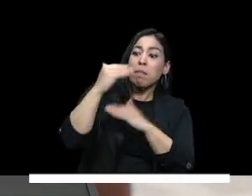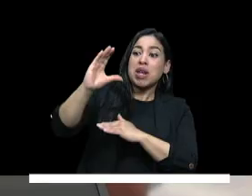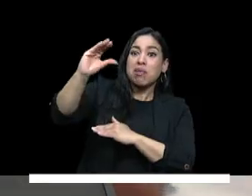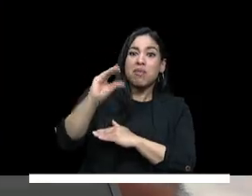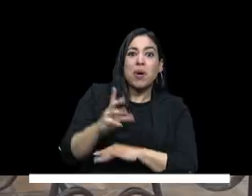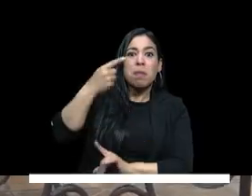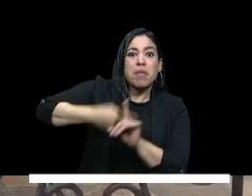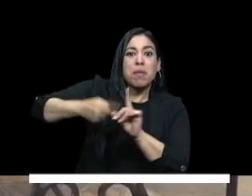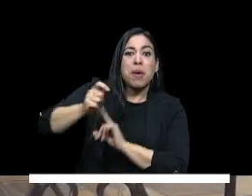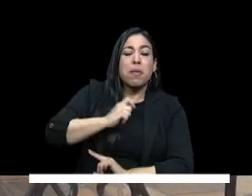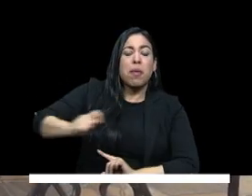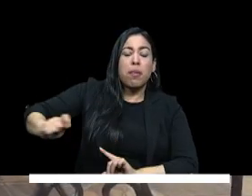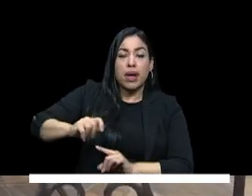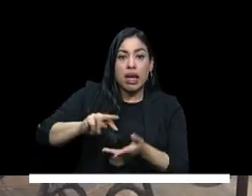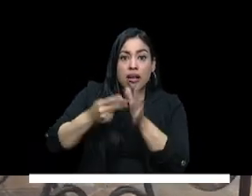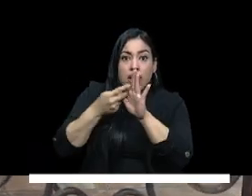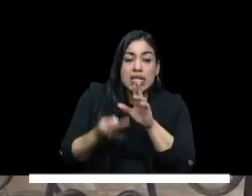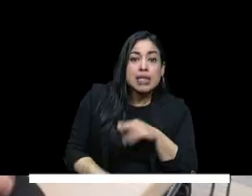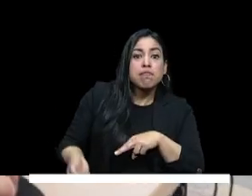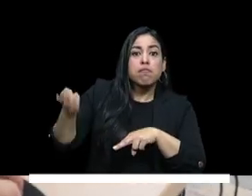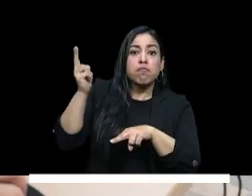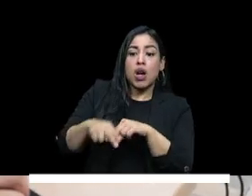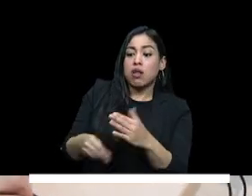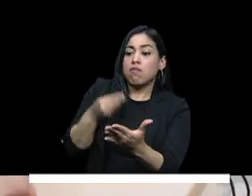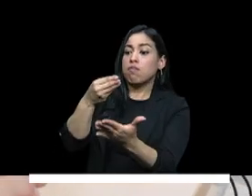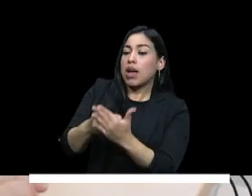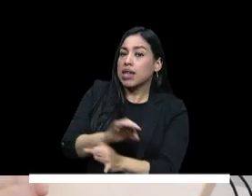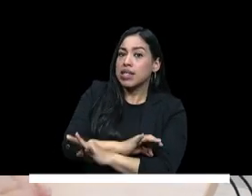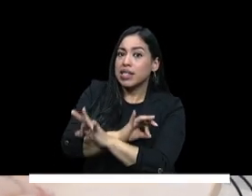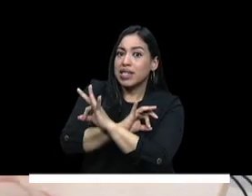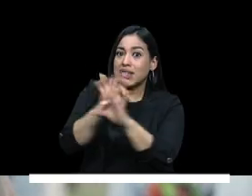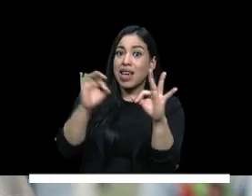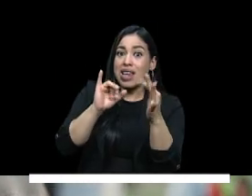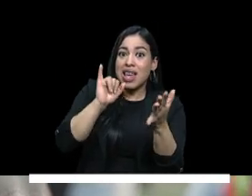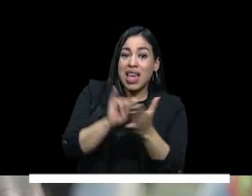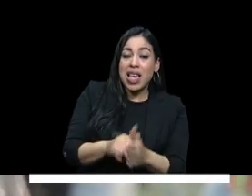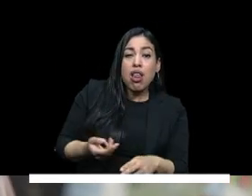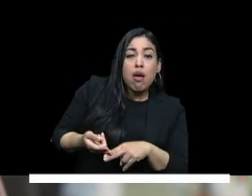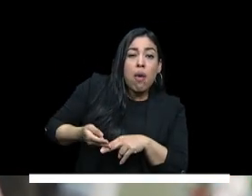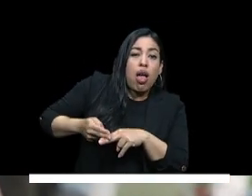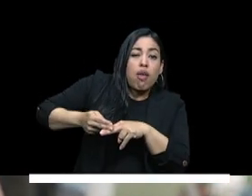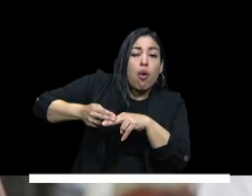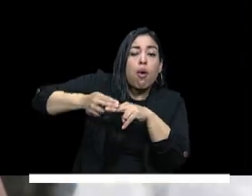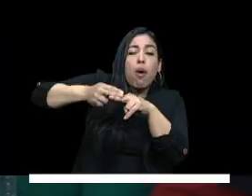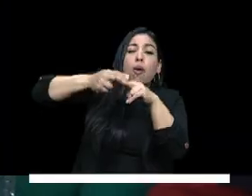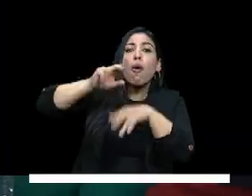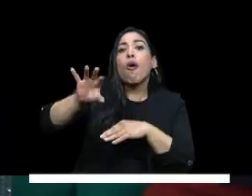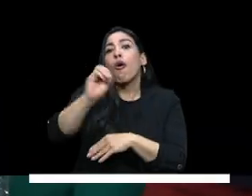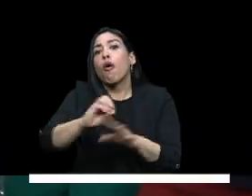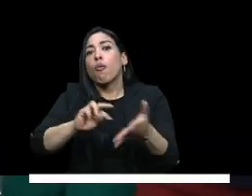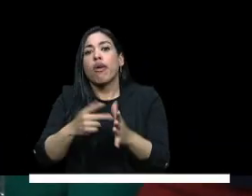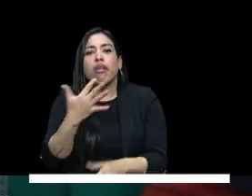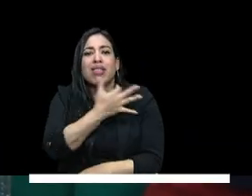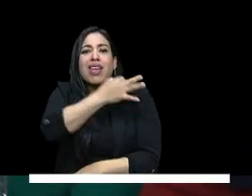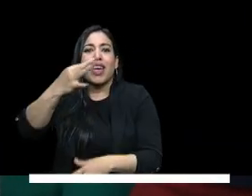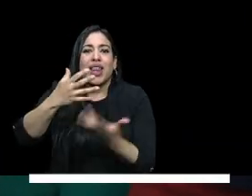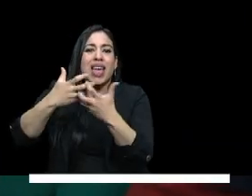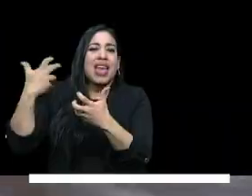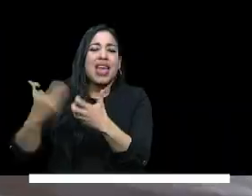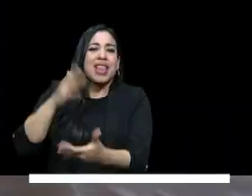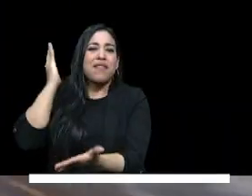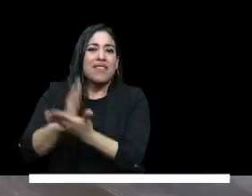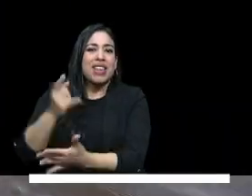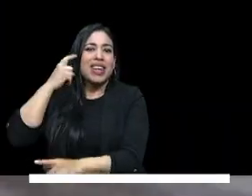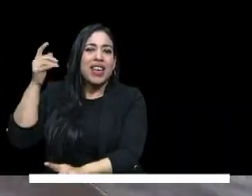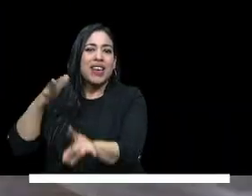mínimo mensual legal vigente no deberán hacer ningún pago y no entrarán en estado de mora con su crédito ni serán reportados a ninguna central